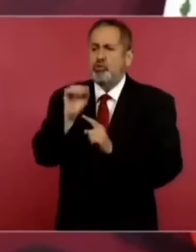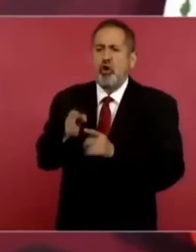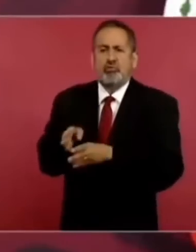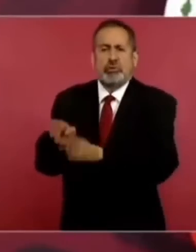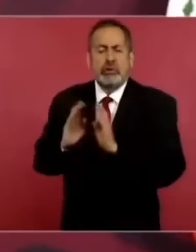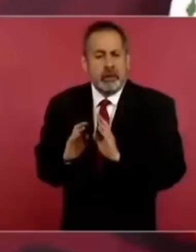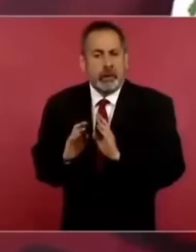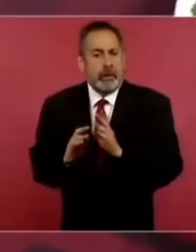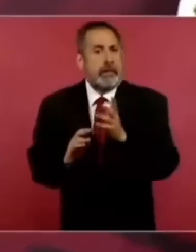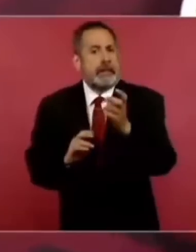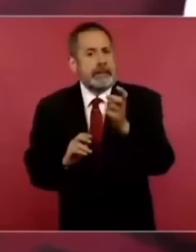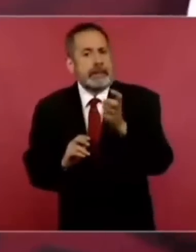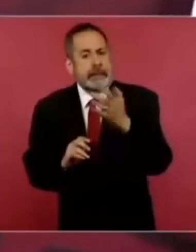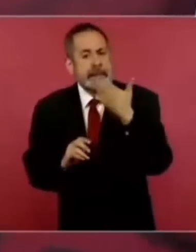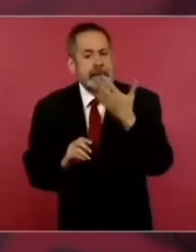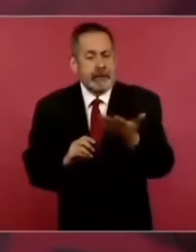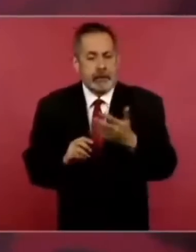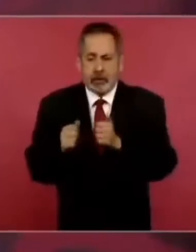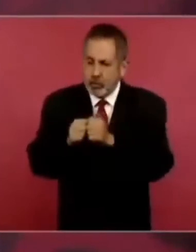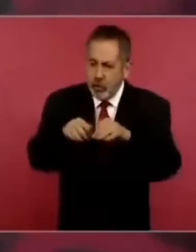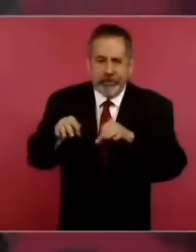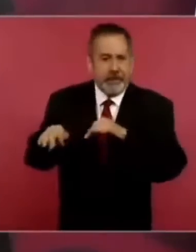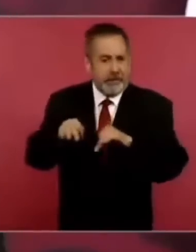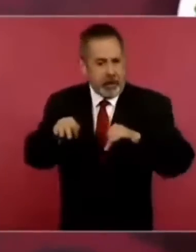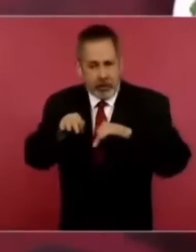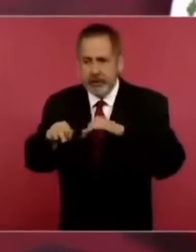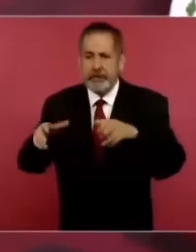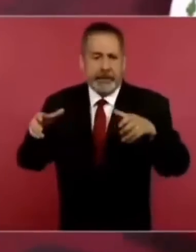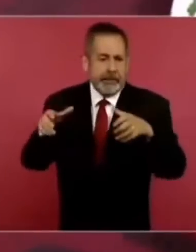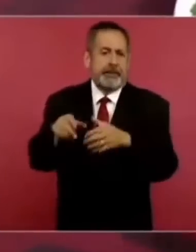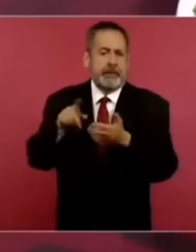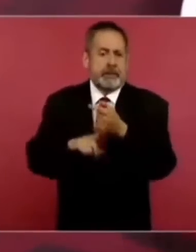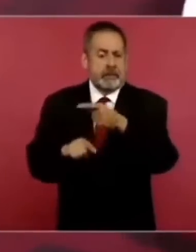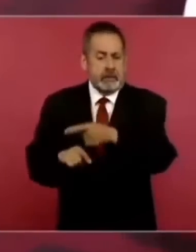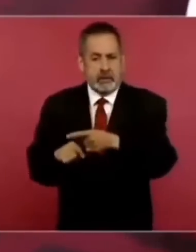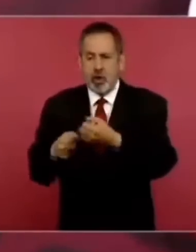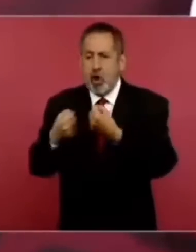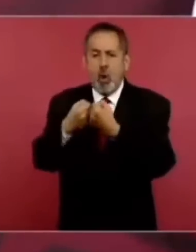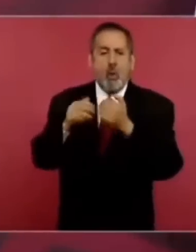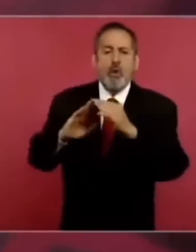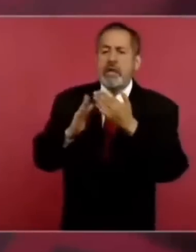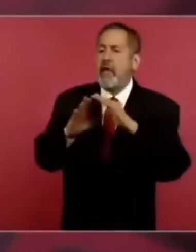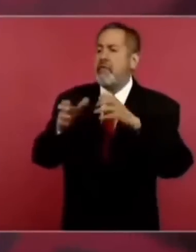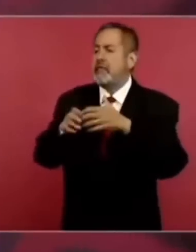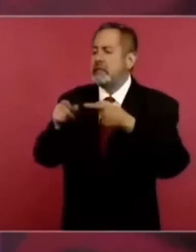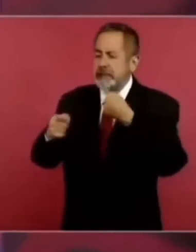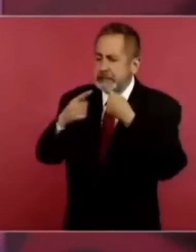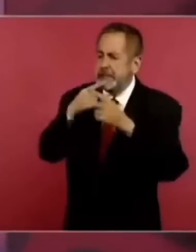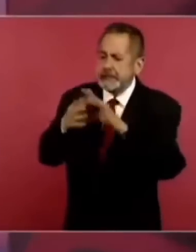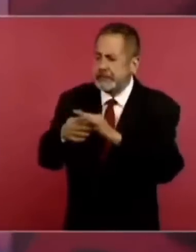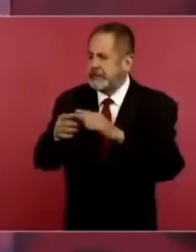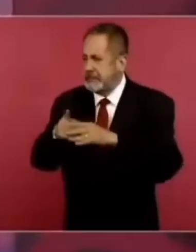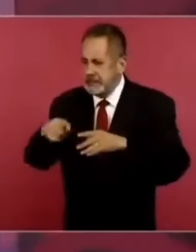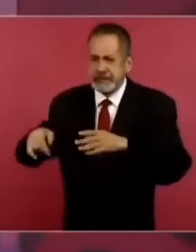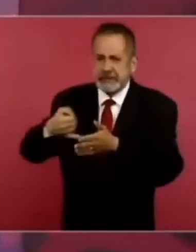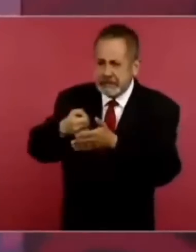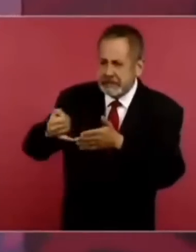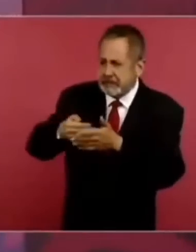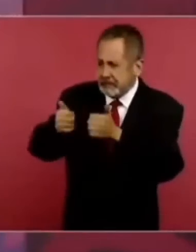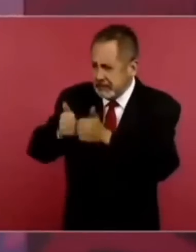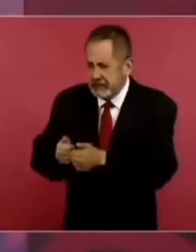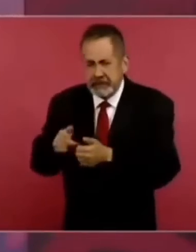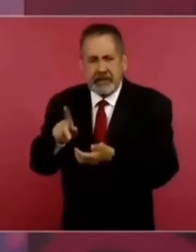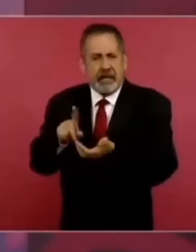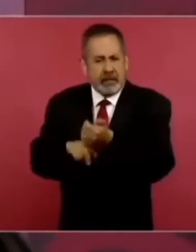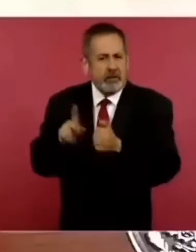esto se logra trabajando en las comunidades, trabajando en